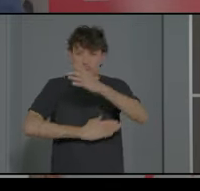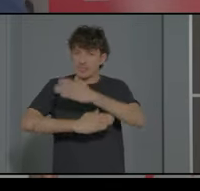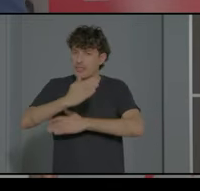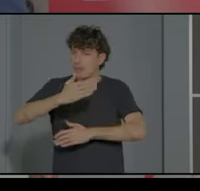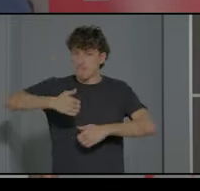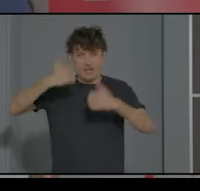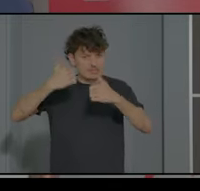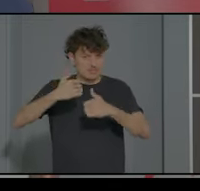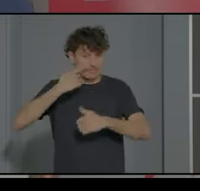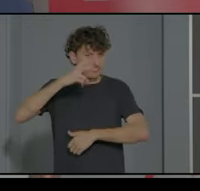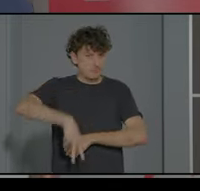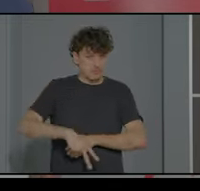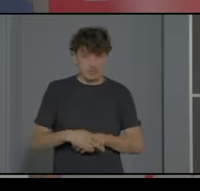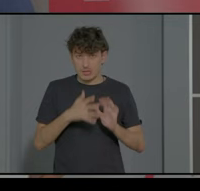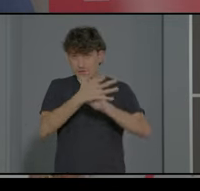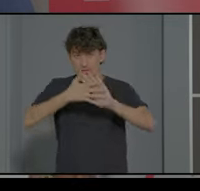en términos cognitivos.